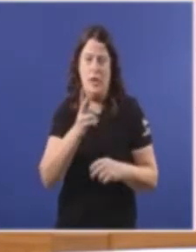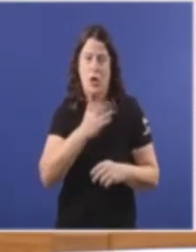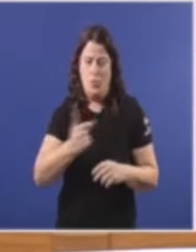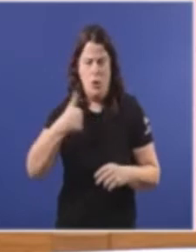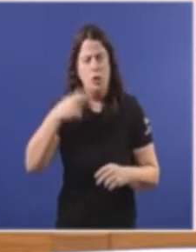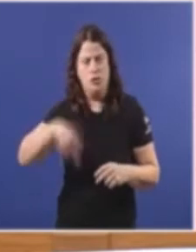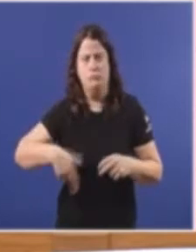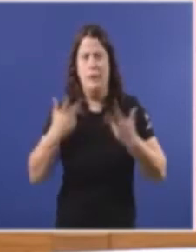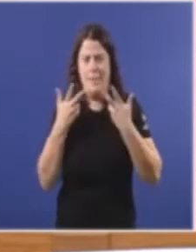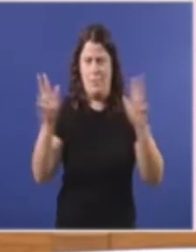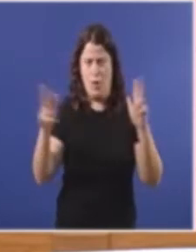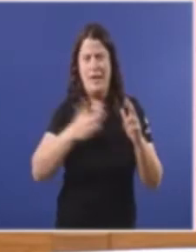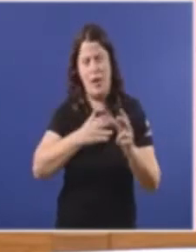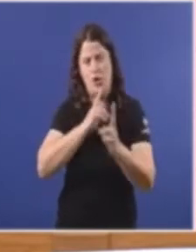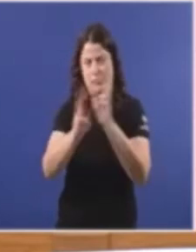demócrata